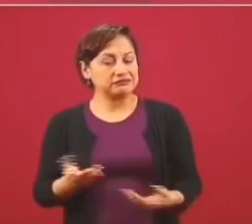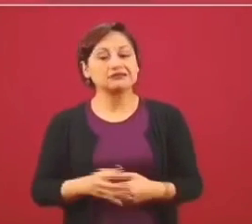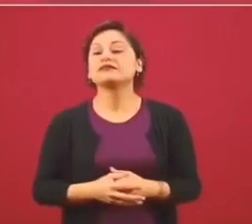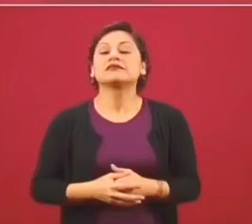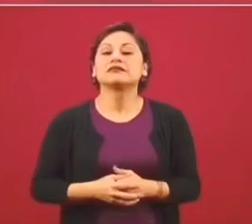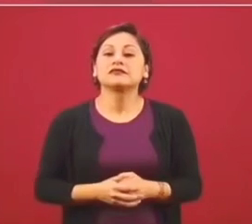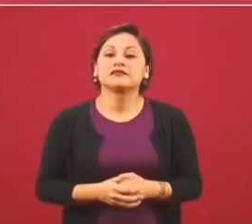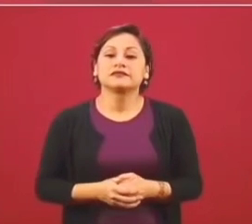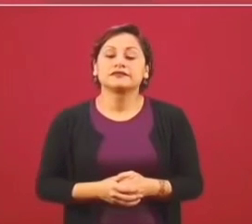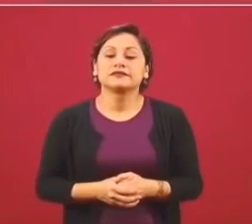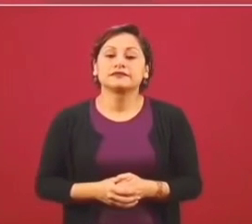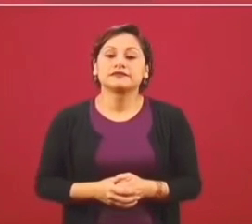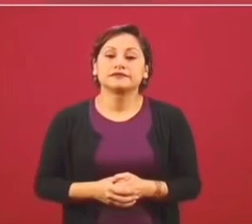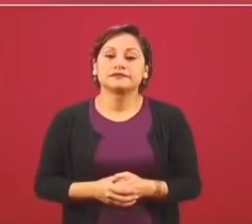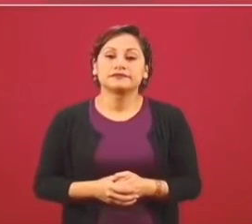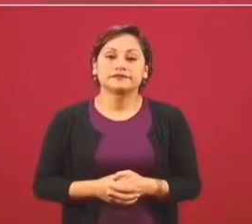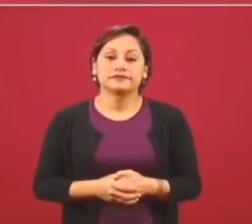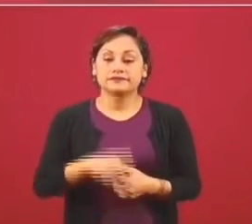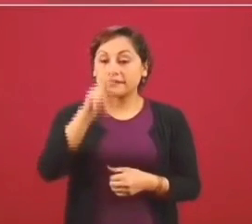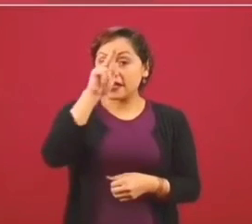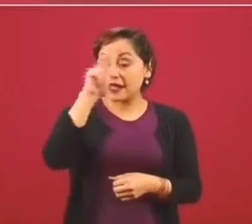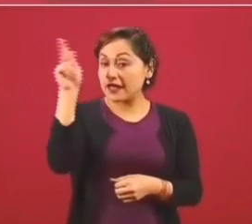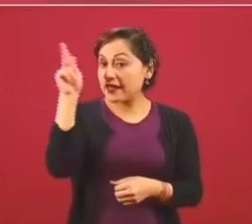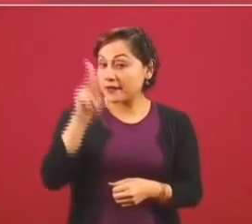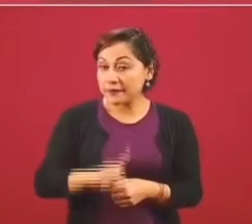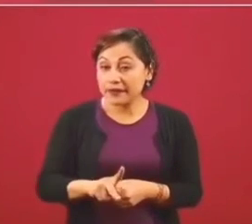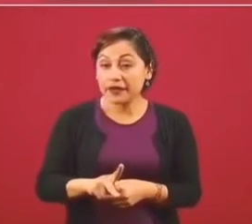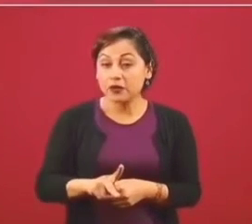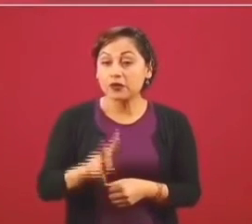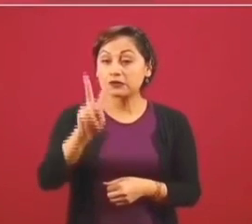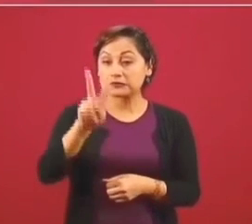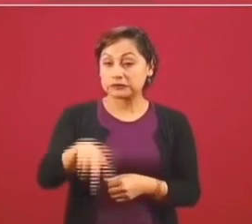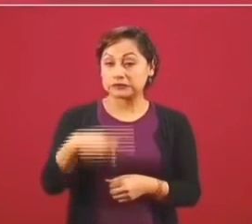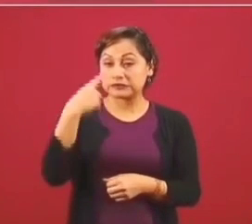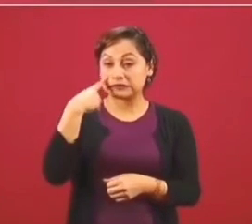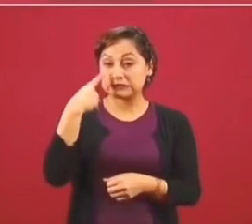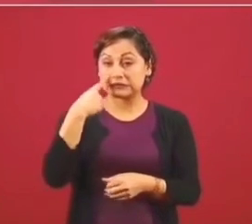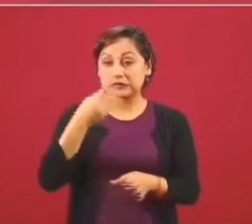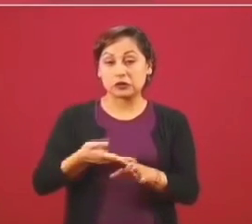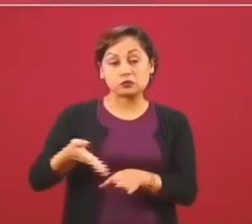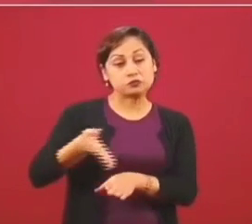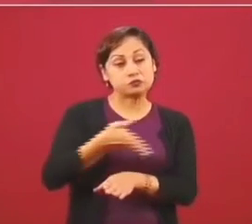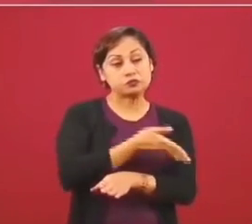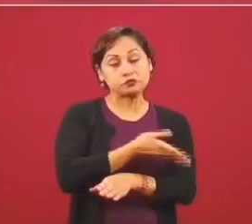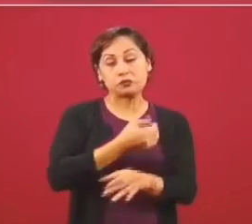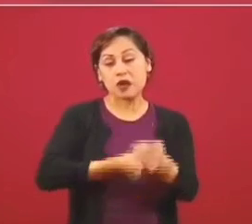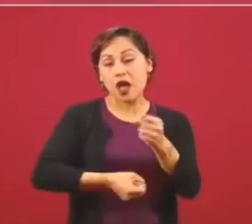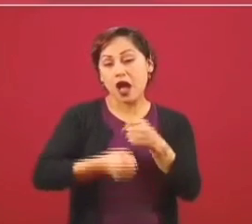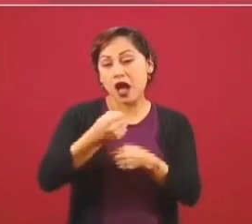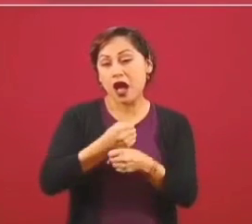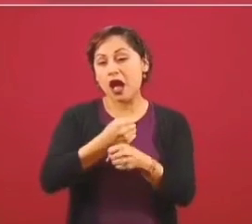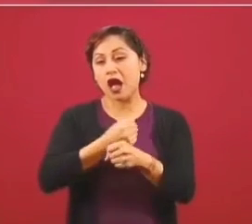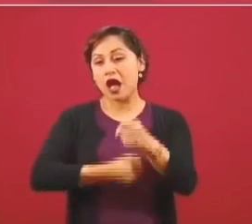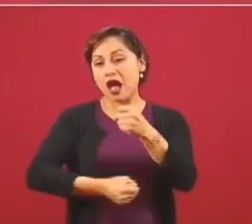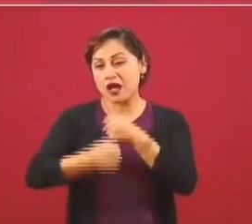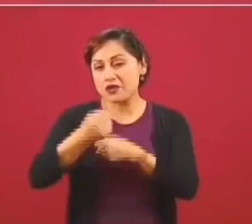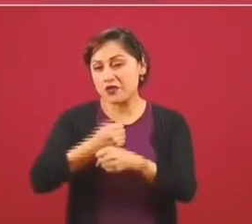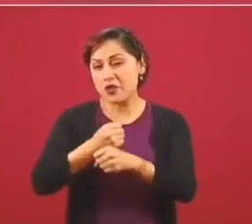Más cuando nos hicieron creer durante muchos años de que la corrupción